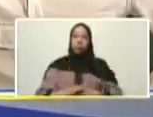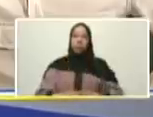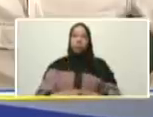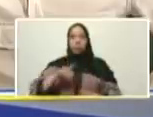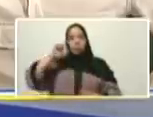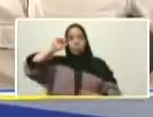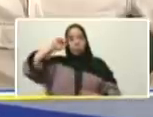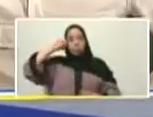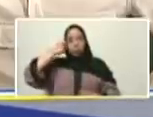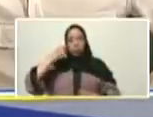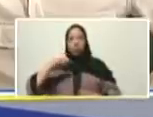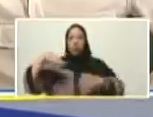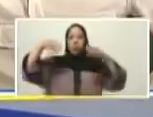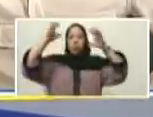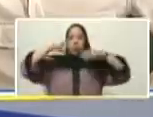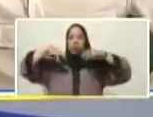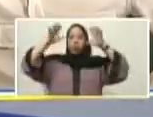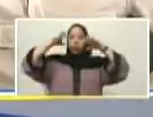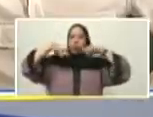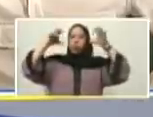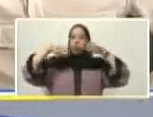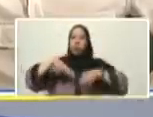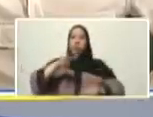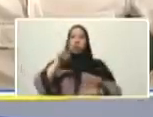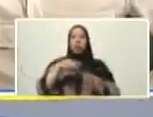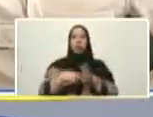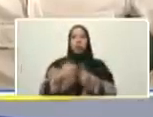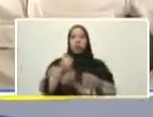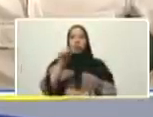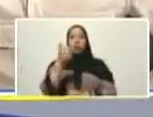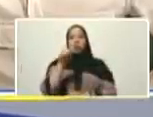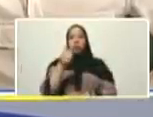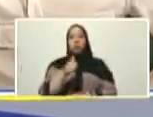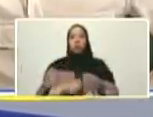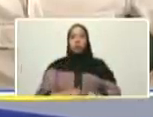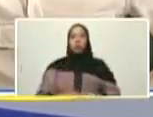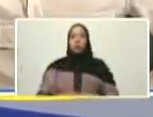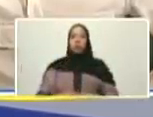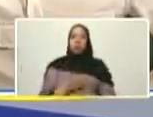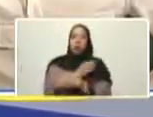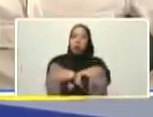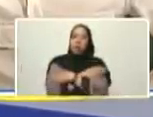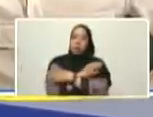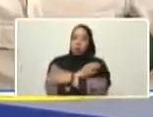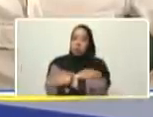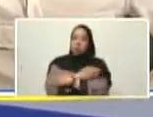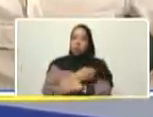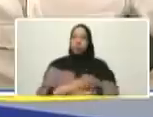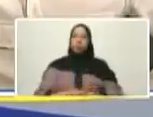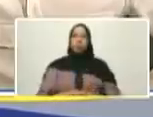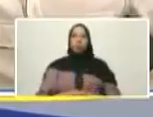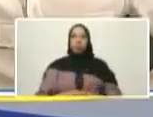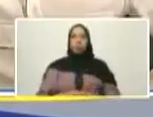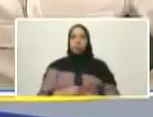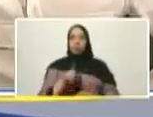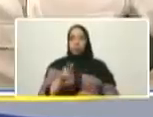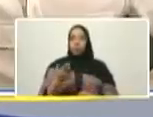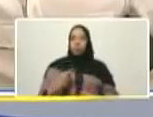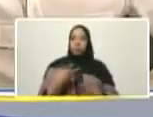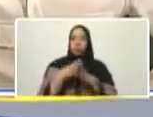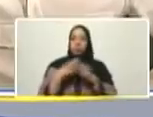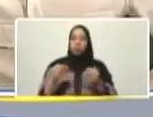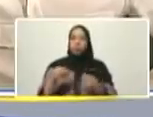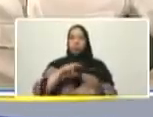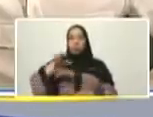recuerdo después de las lluvias del dos mil diez porque vivimos con él ahí abrazado con él Tarek tú y yo y muchos de